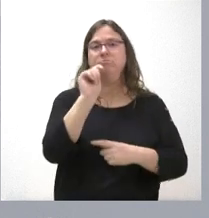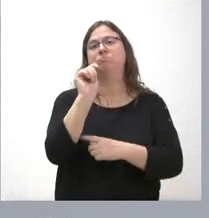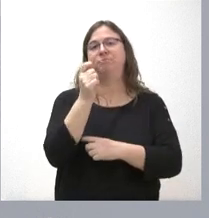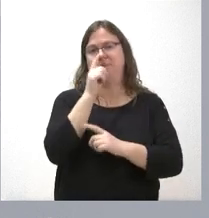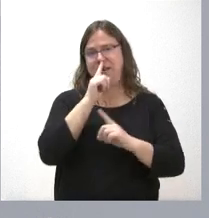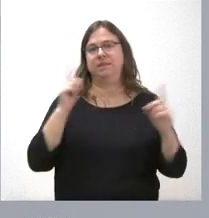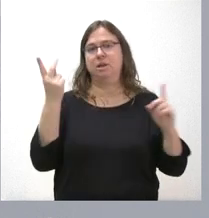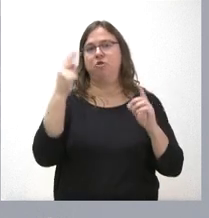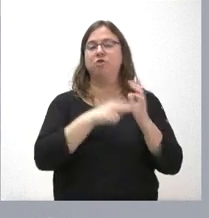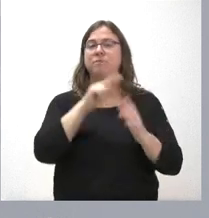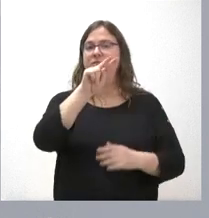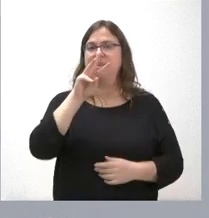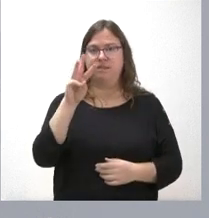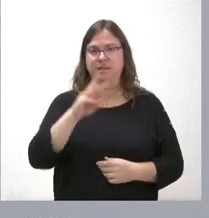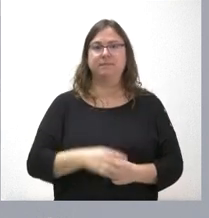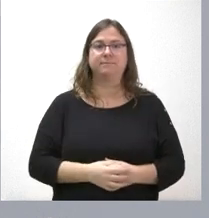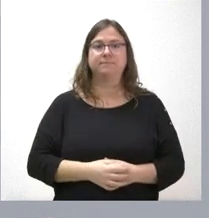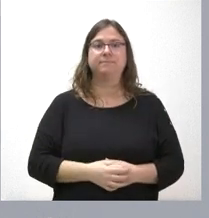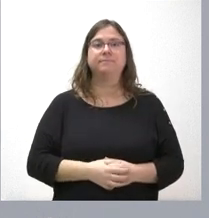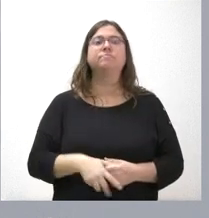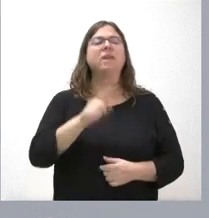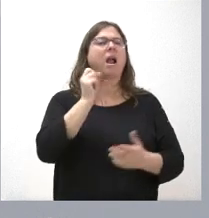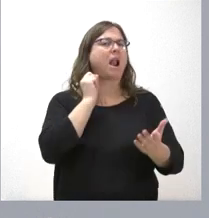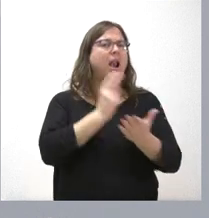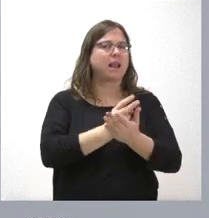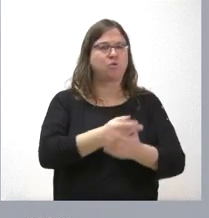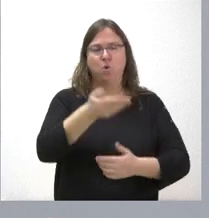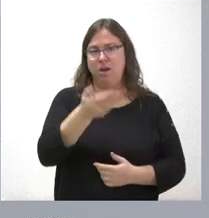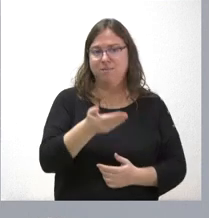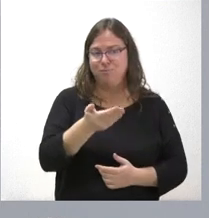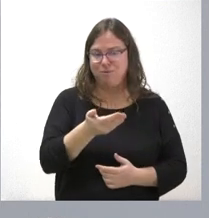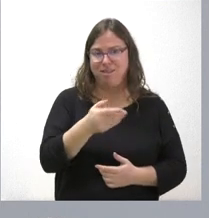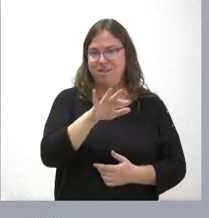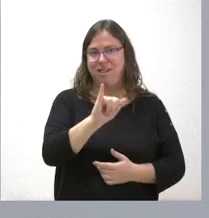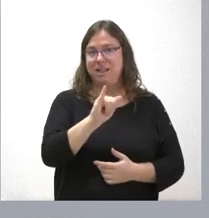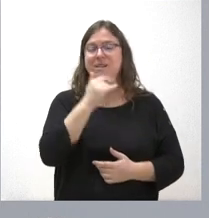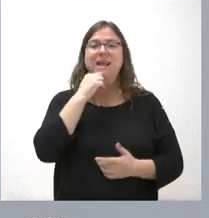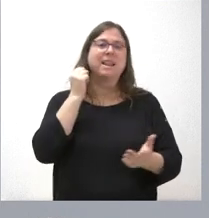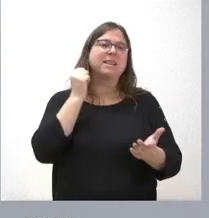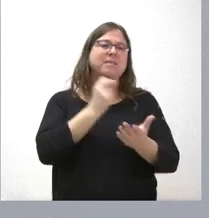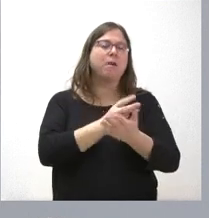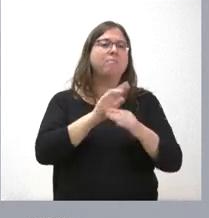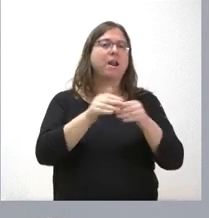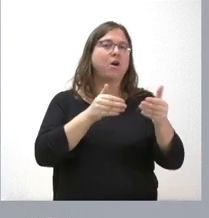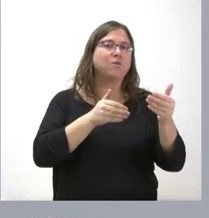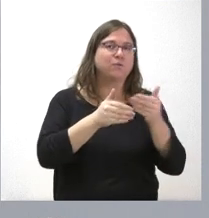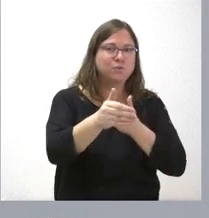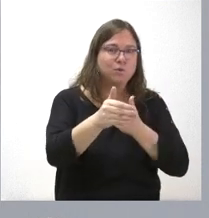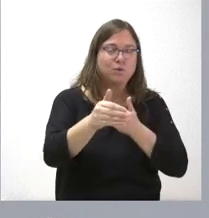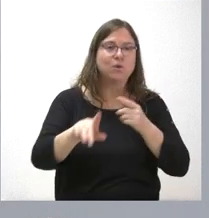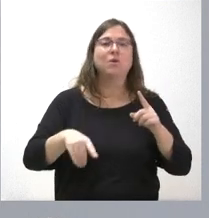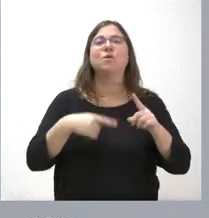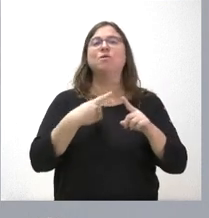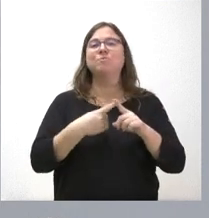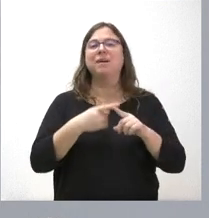este año 2023. Son retos importantes que teníamos en la mesa, son desafíos para el futuro y son estímulos para